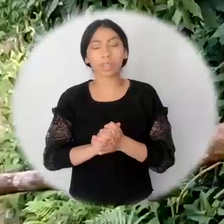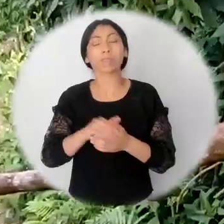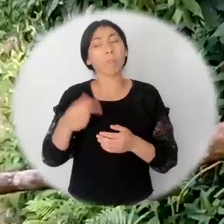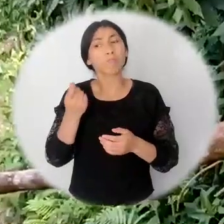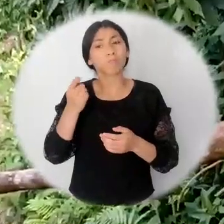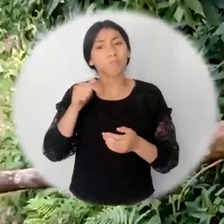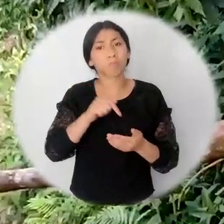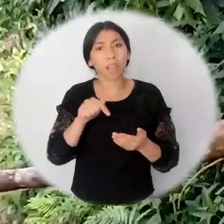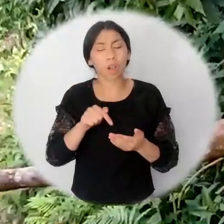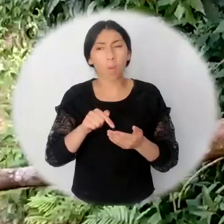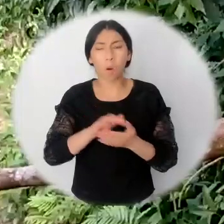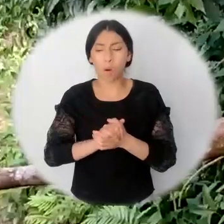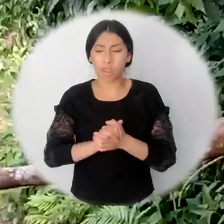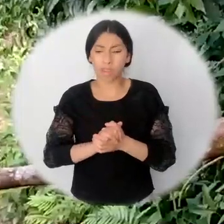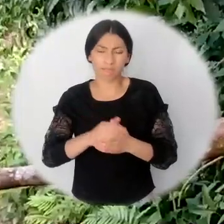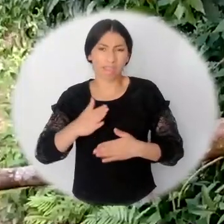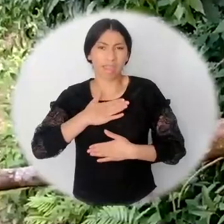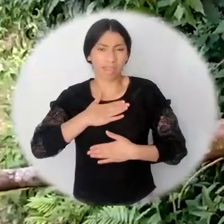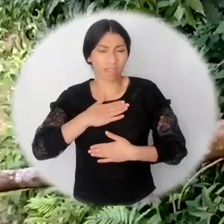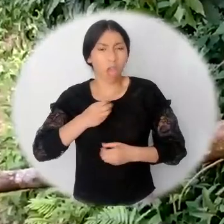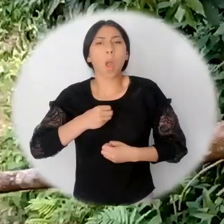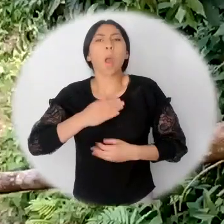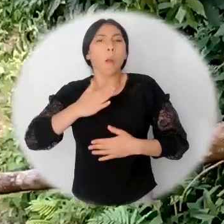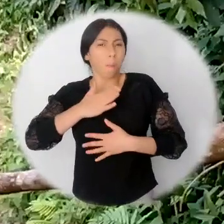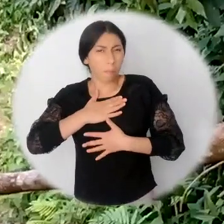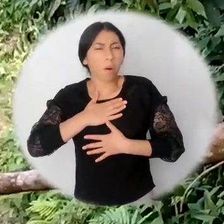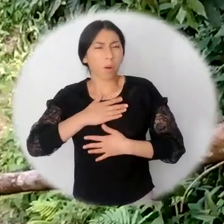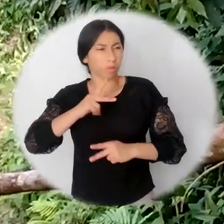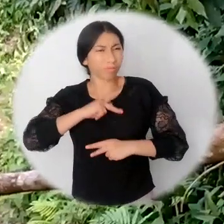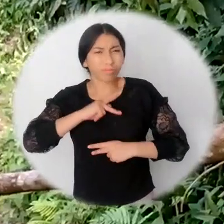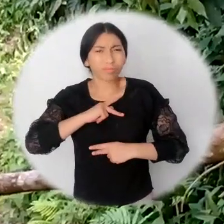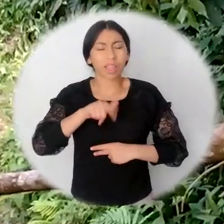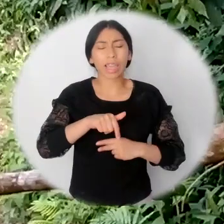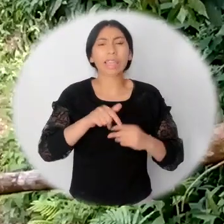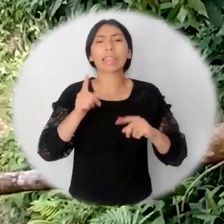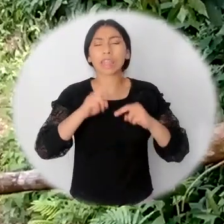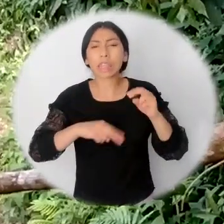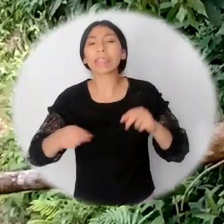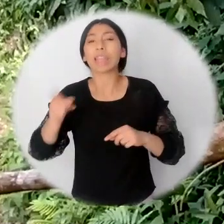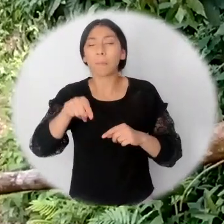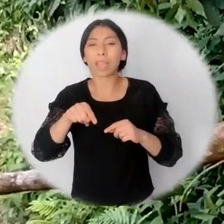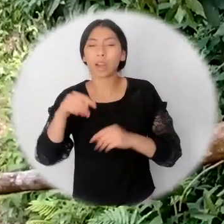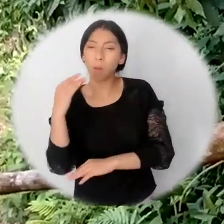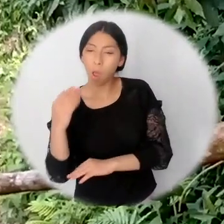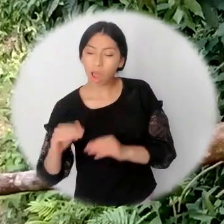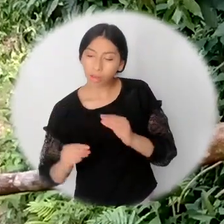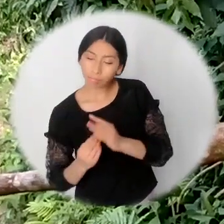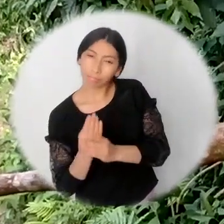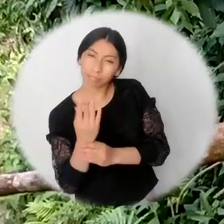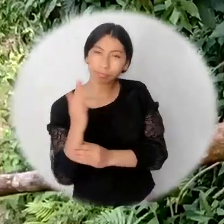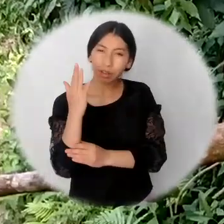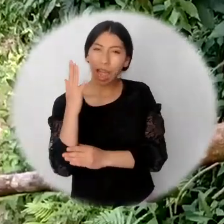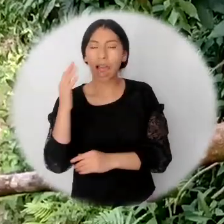permite tener una identificación, un registro fotográfico de estas plantas que en el marco del conflicto armado